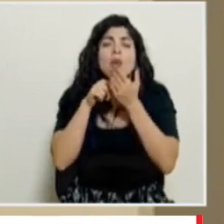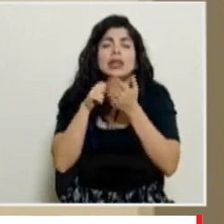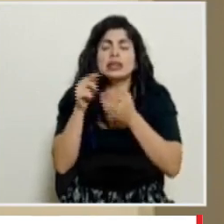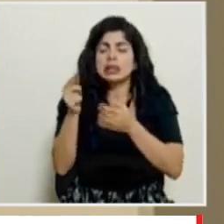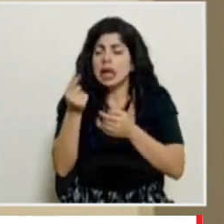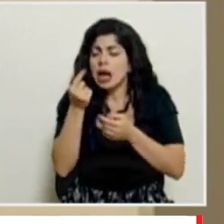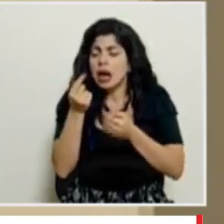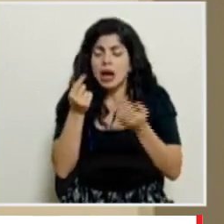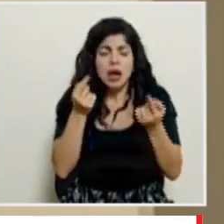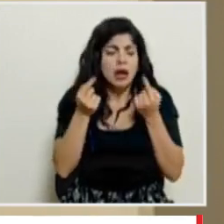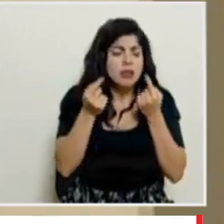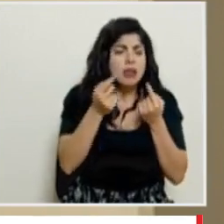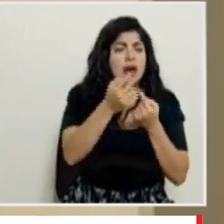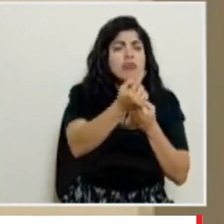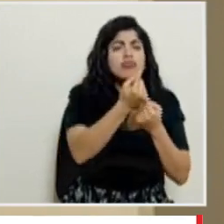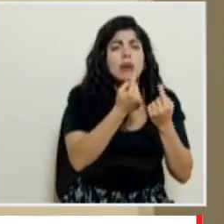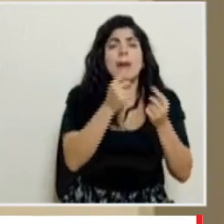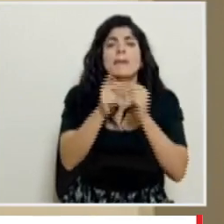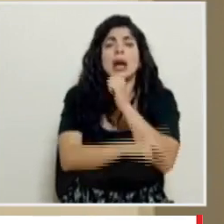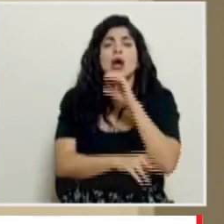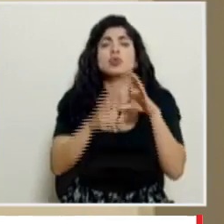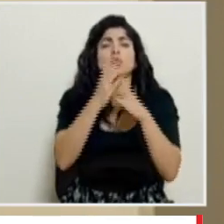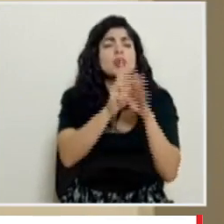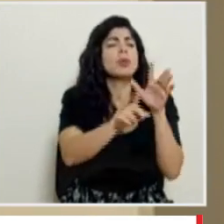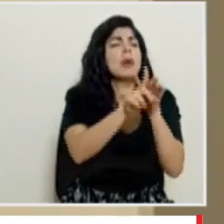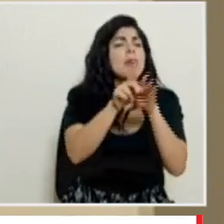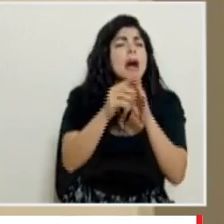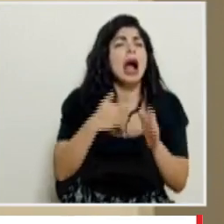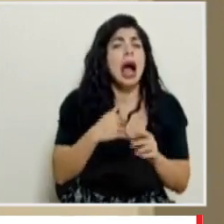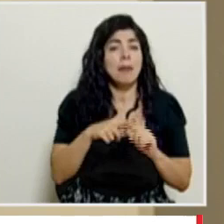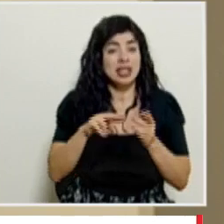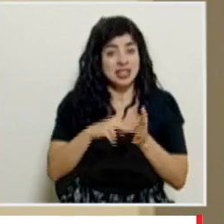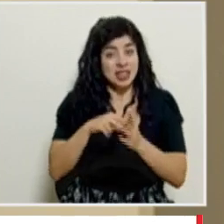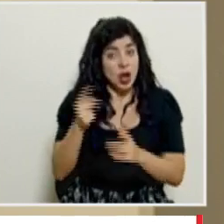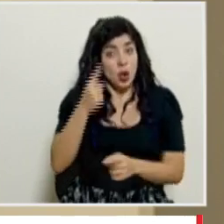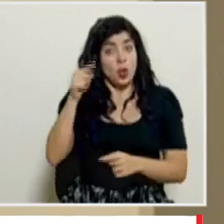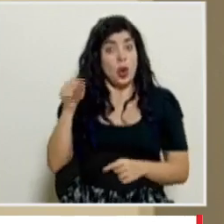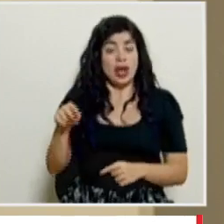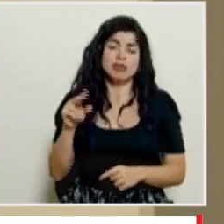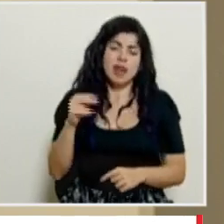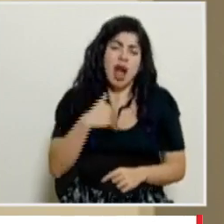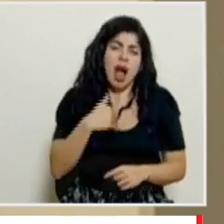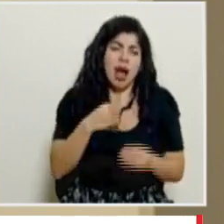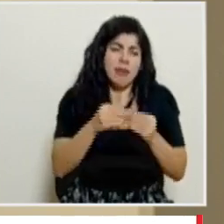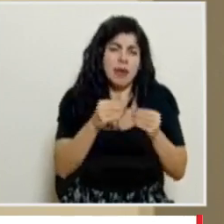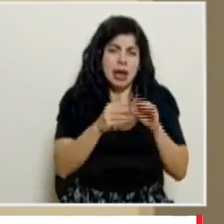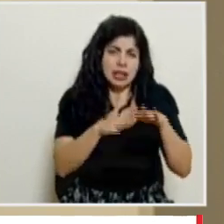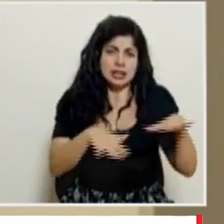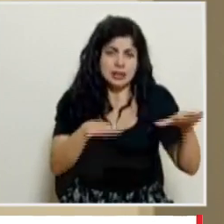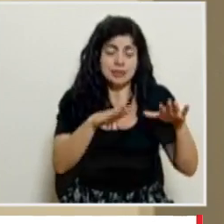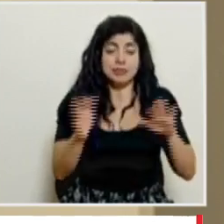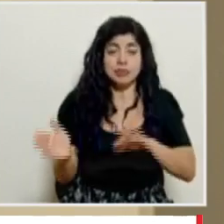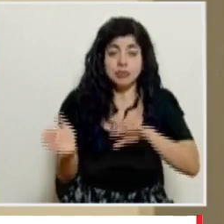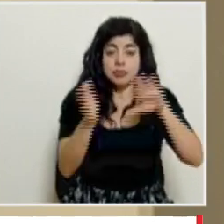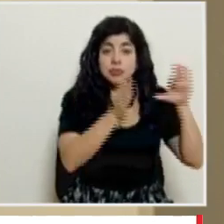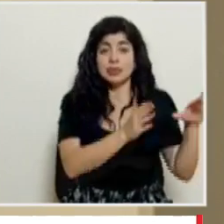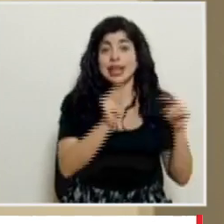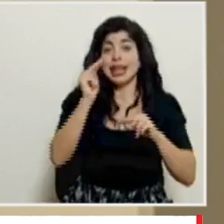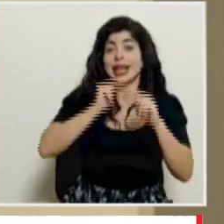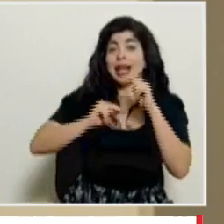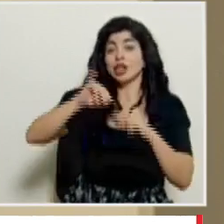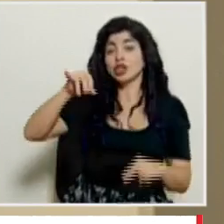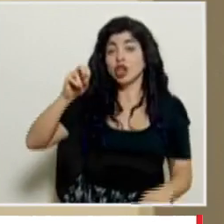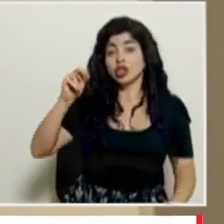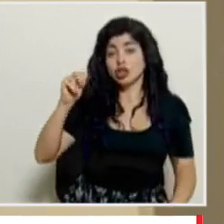encontrando en todos los países del mundo pero jamás eso significa que son los únicos casos y el estado de las negociaciones con Johnson y